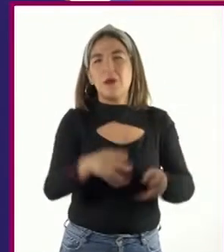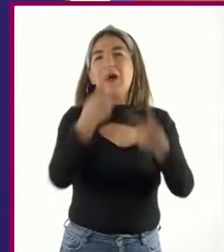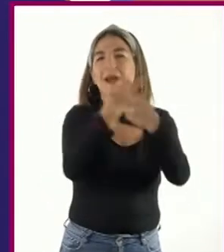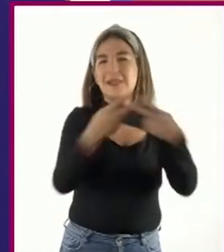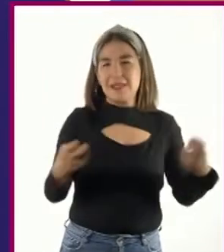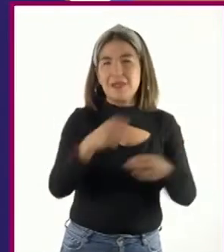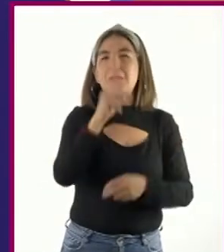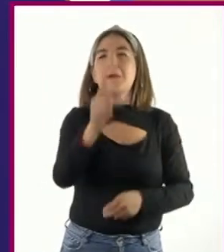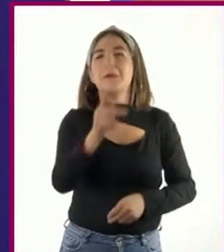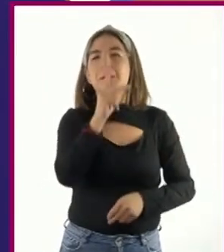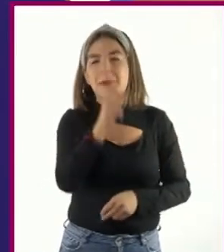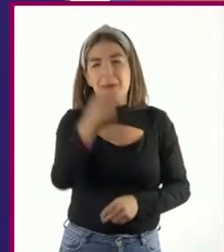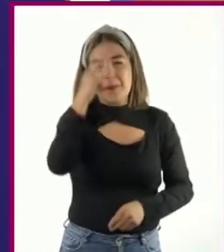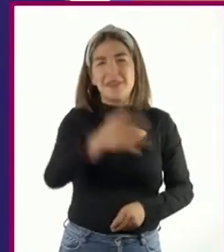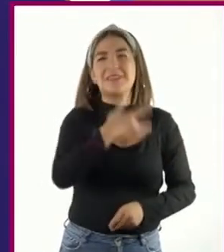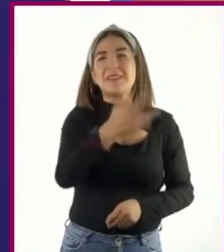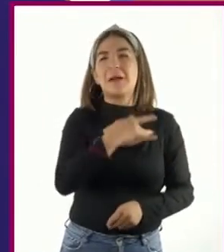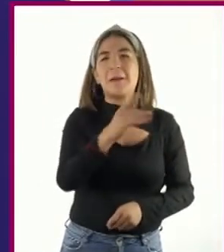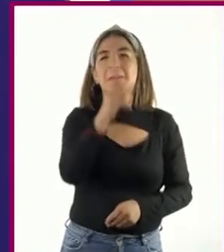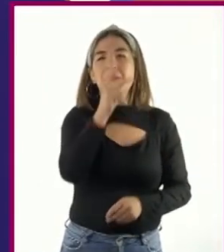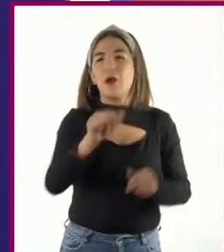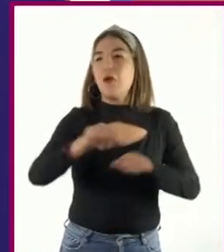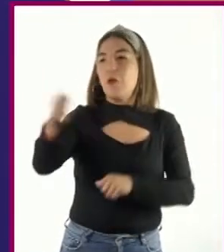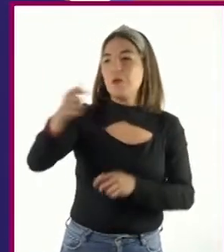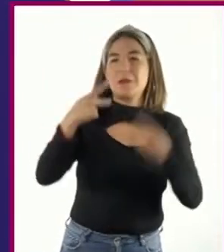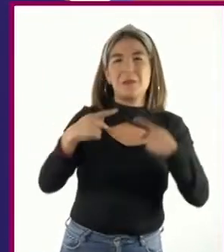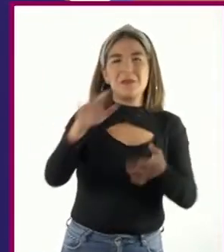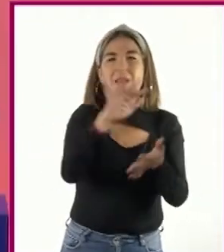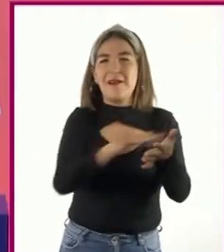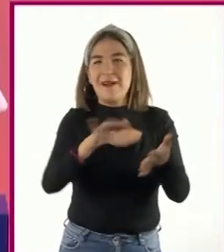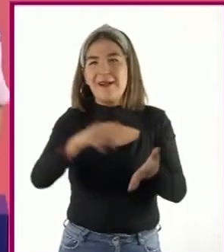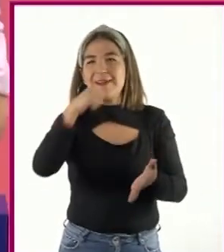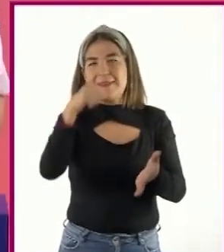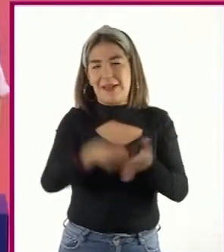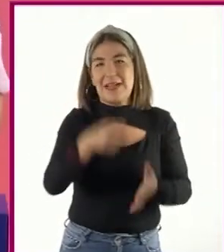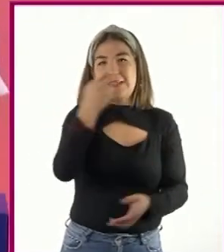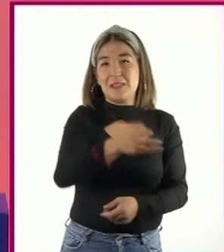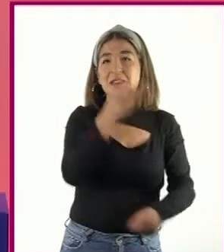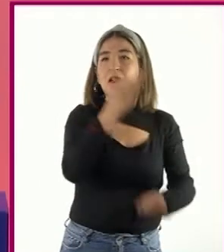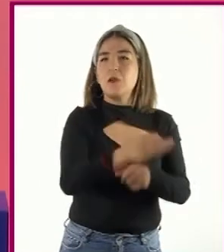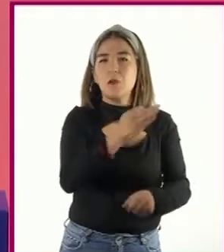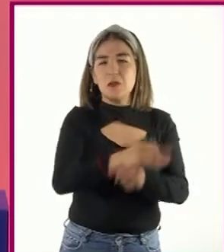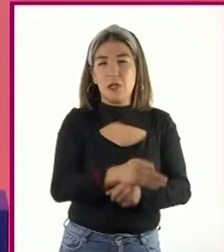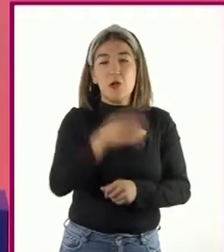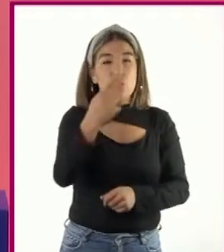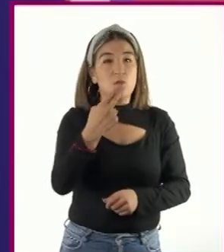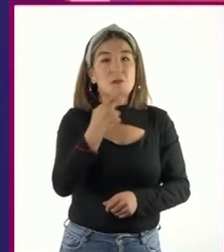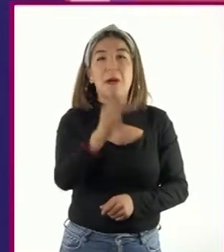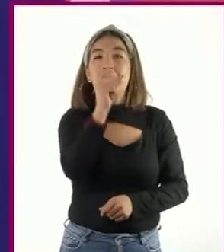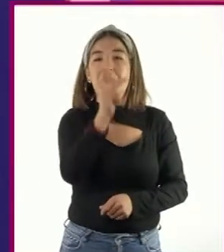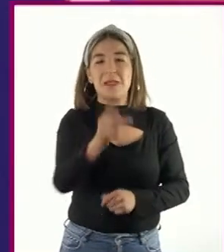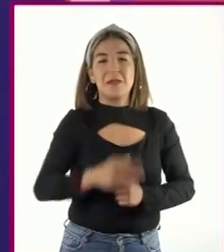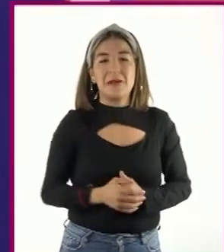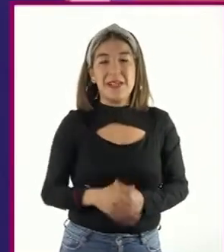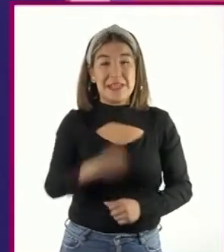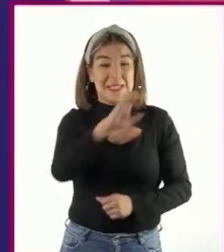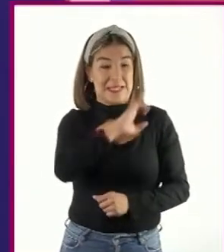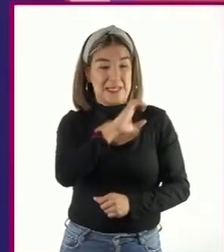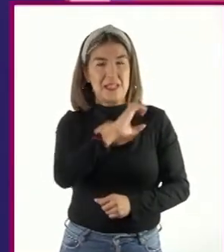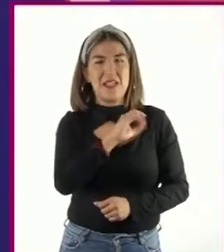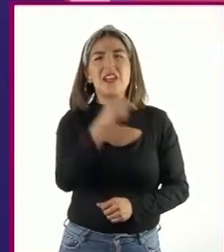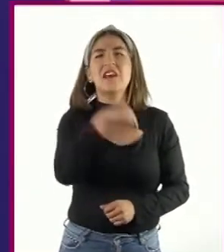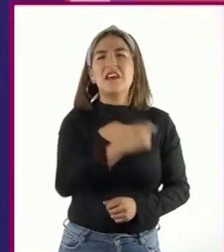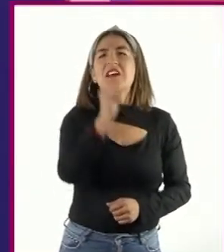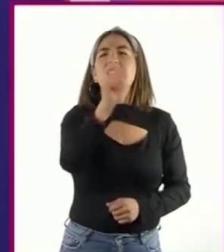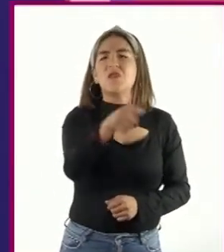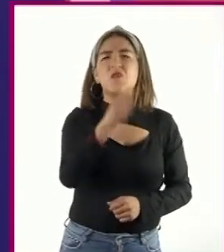para generar cierta sensación en el destinatario de la carta. En estos casos, al usar la palabra querido, lo que